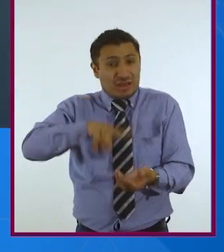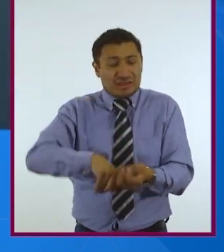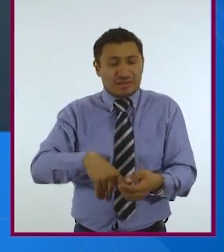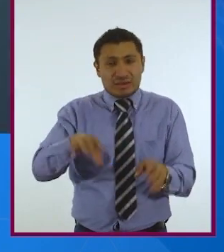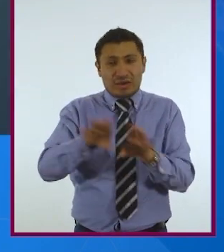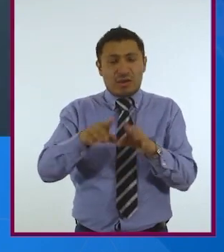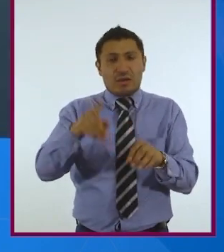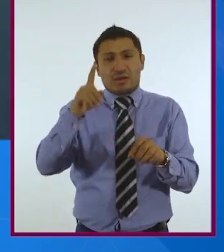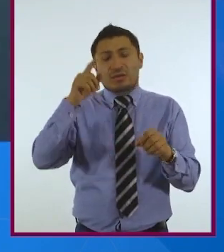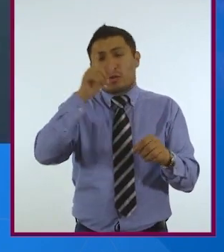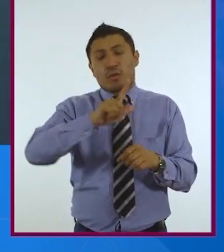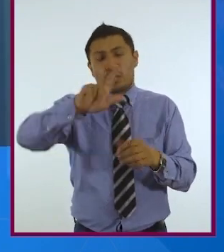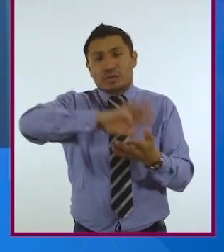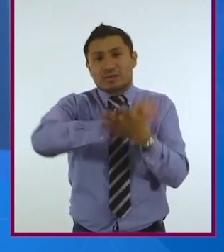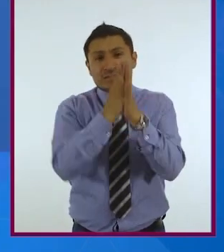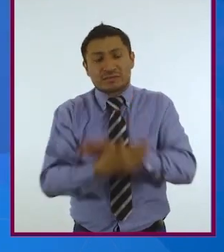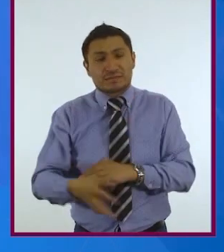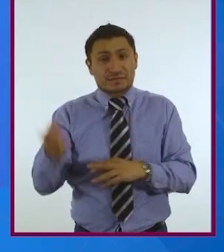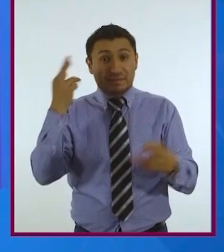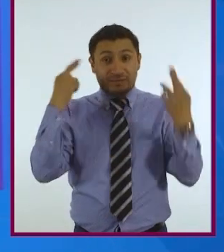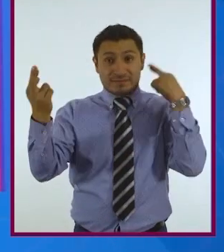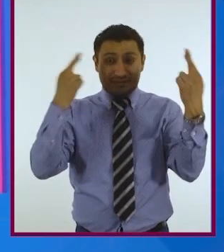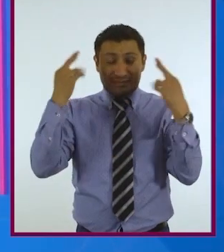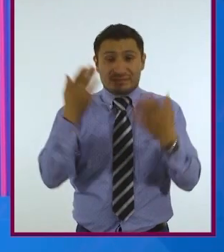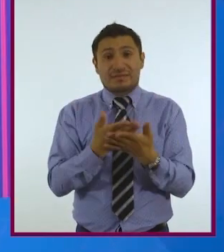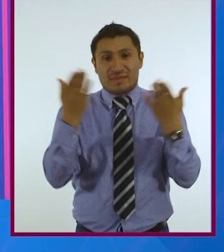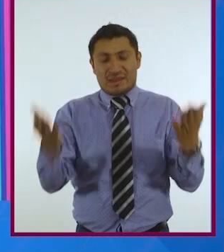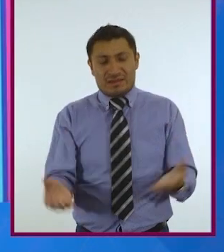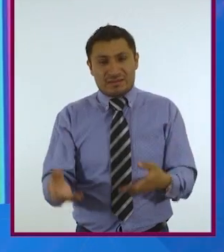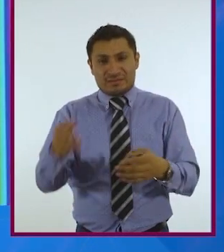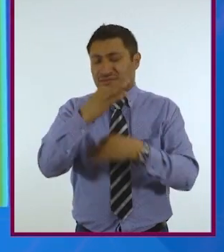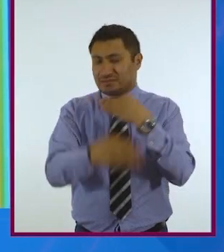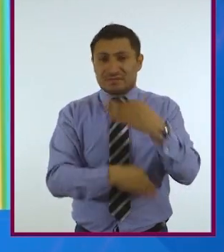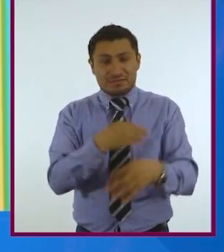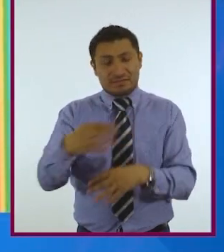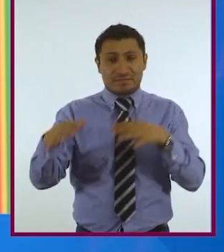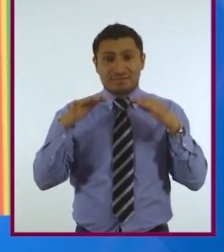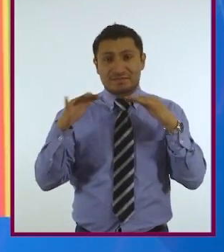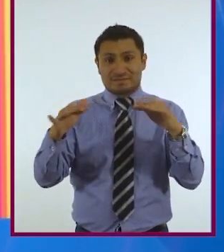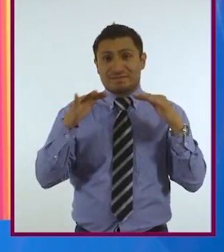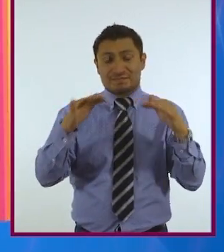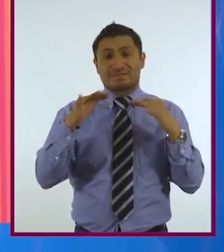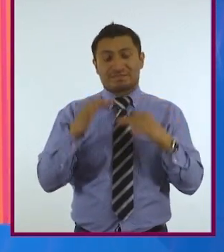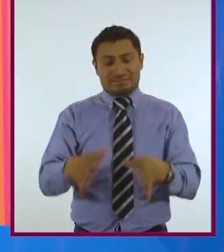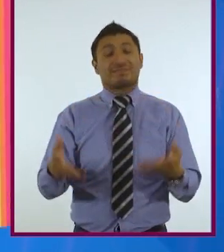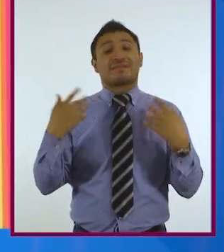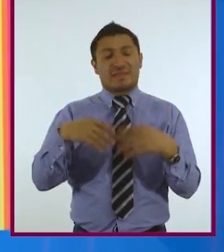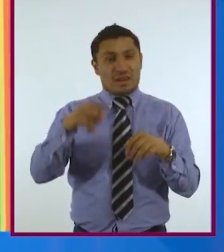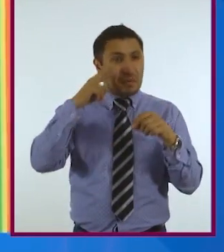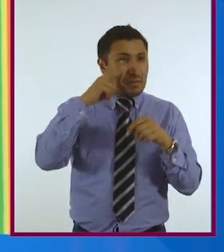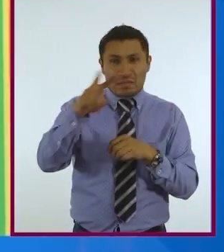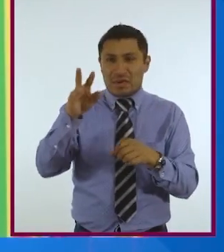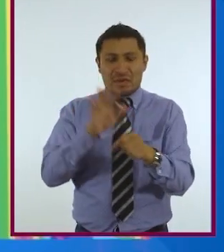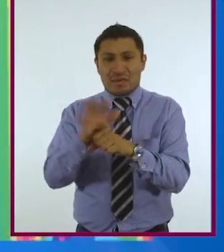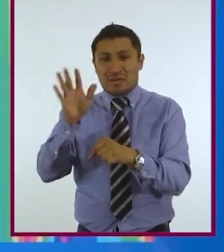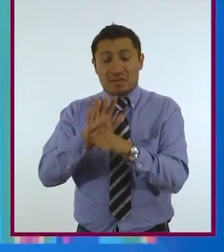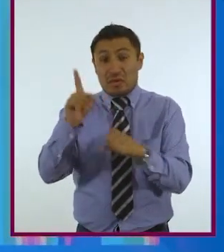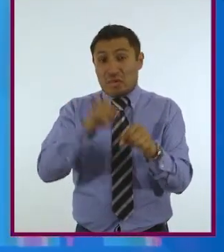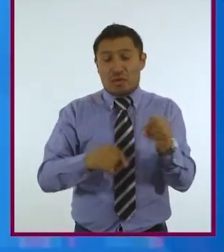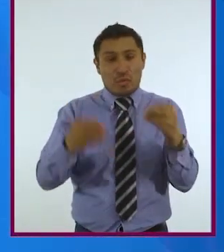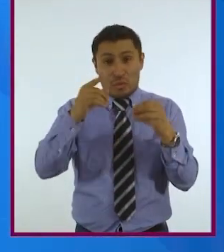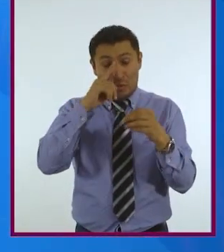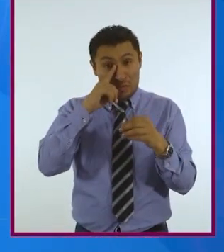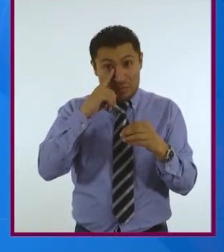convierte las ondas de luz en frecuencias de sonido. Ahora capta, a través de vibraciones, más colores que cualquier ser